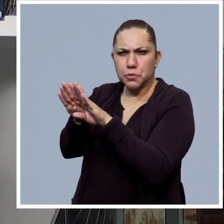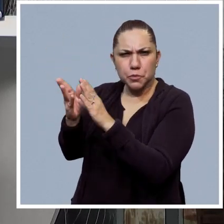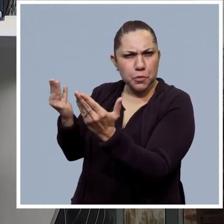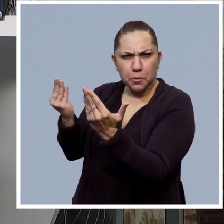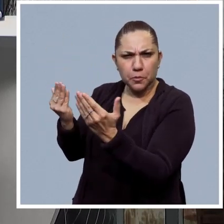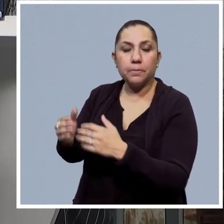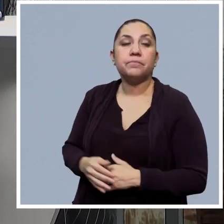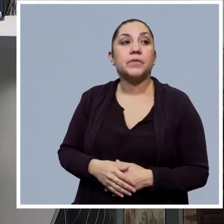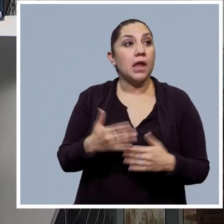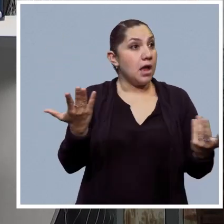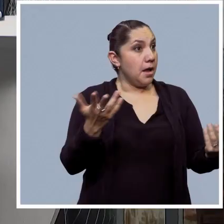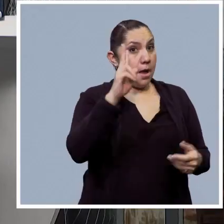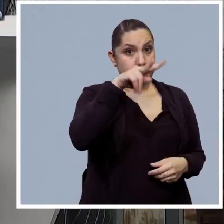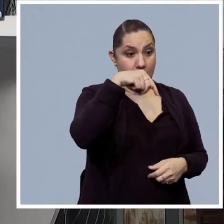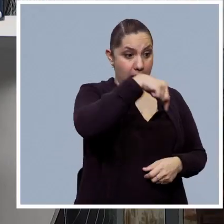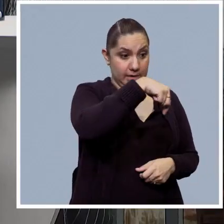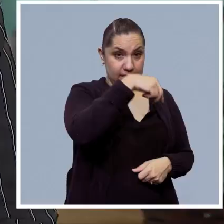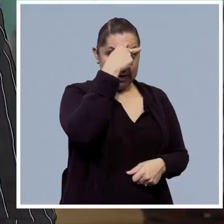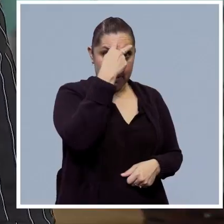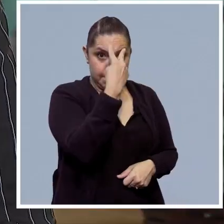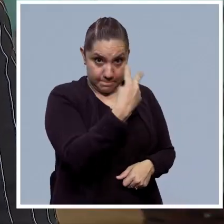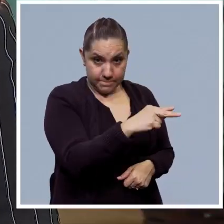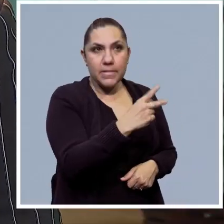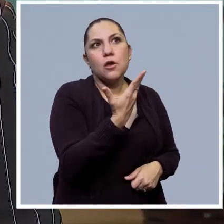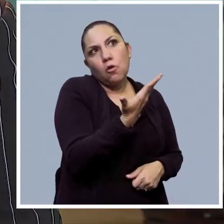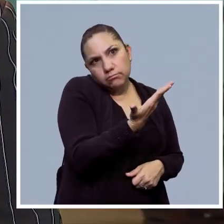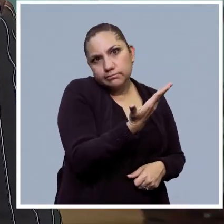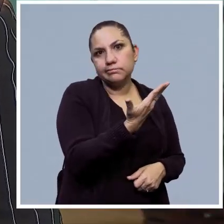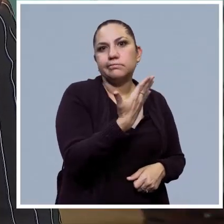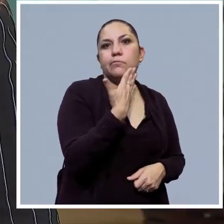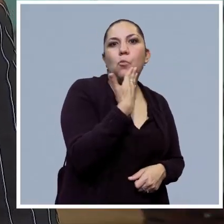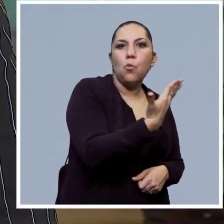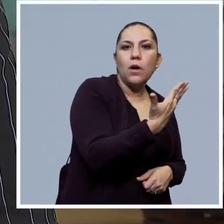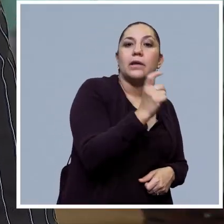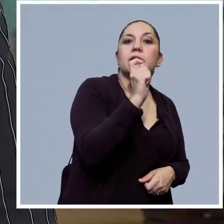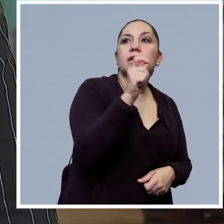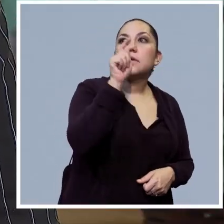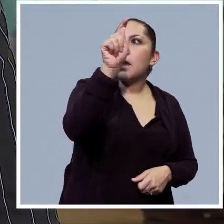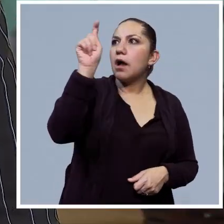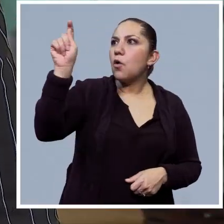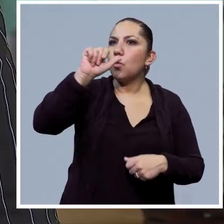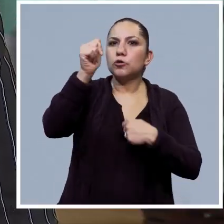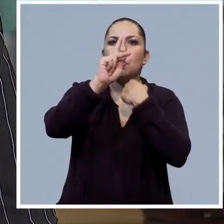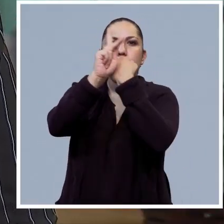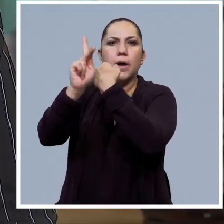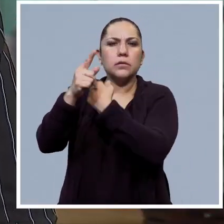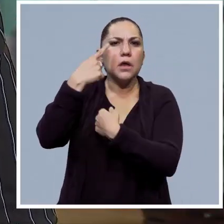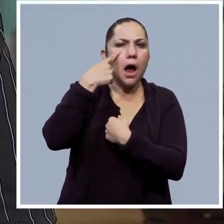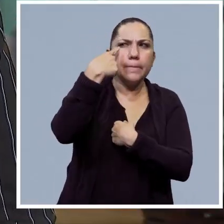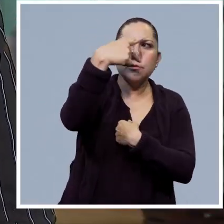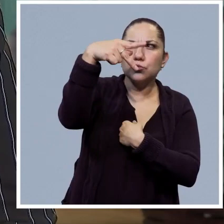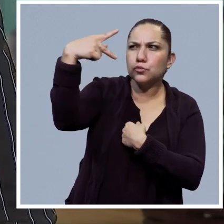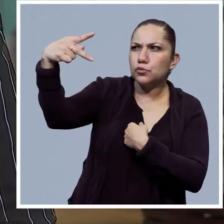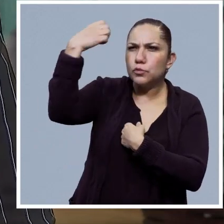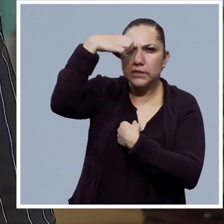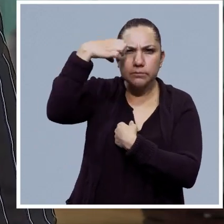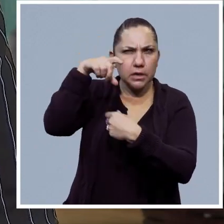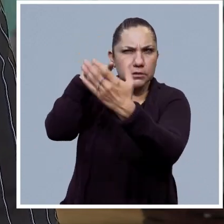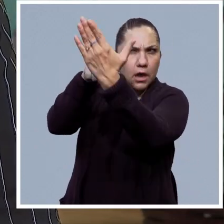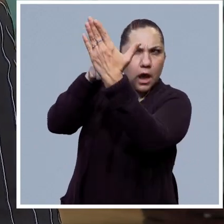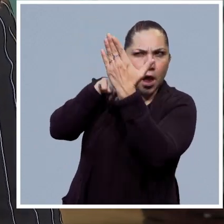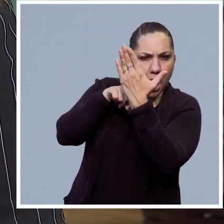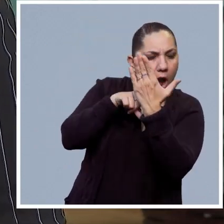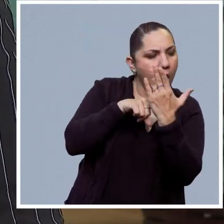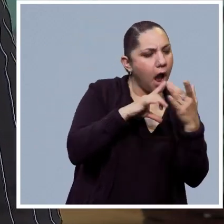gran beneficio que tenemos en México es que tenemos la experiencia de otros países. Entonces podemos tomar esos algoritmos y ajustarlos, que es muy